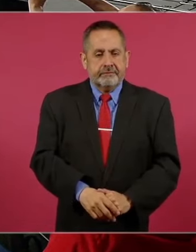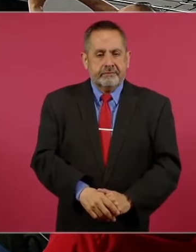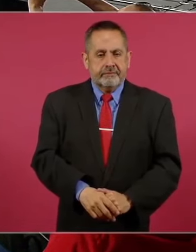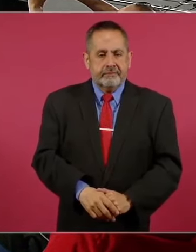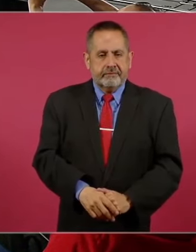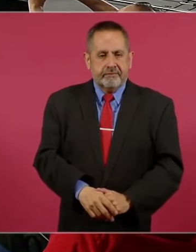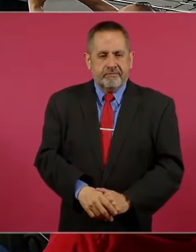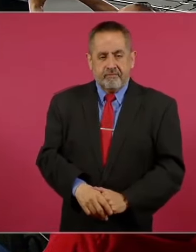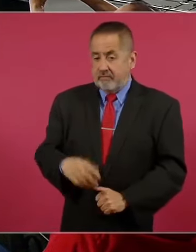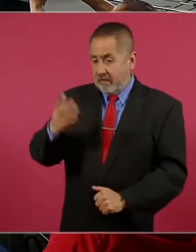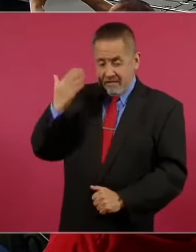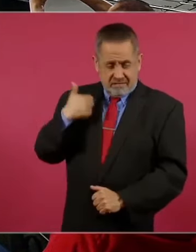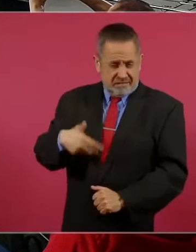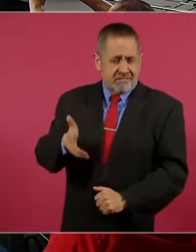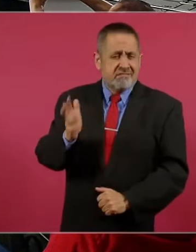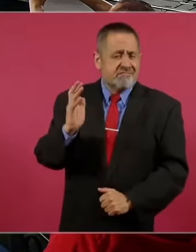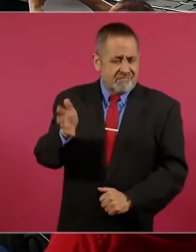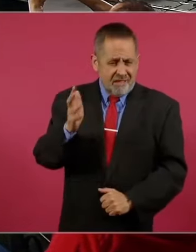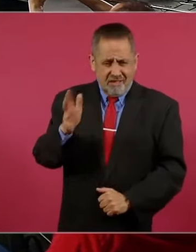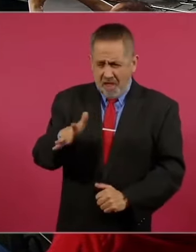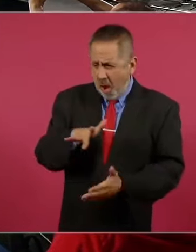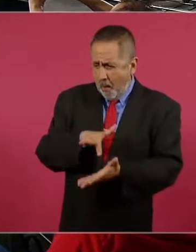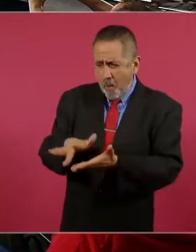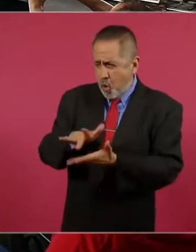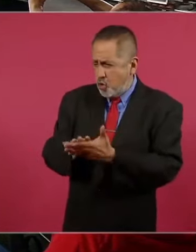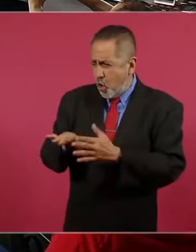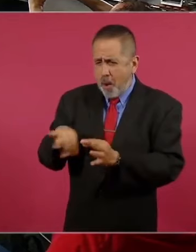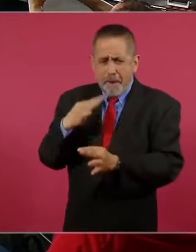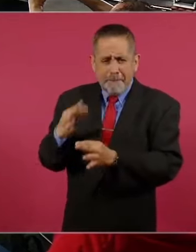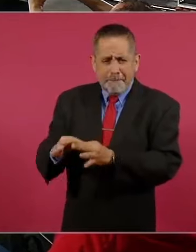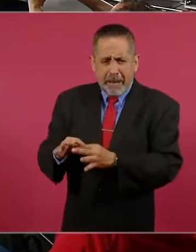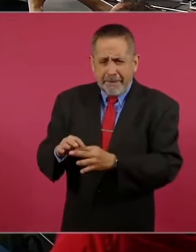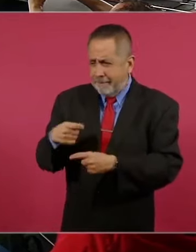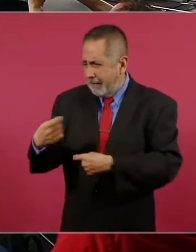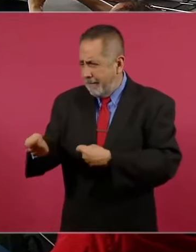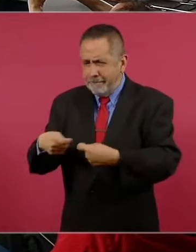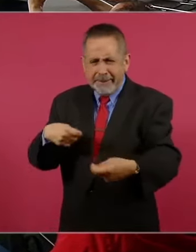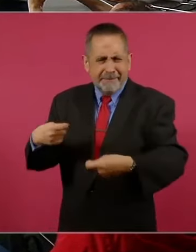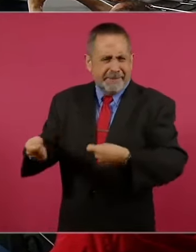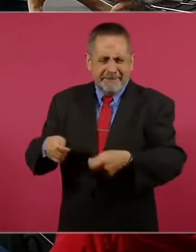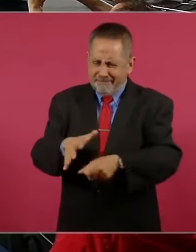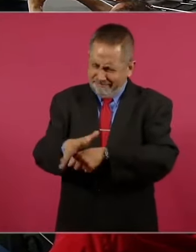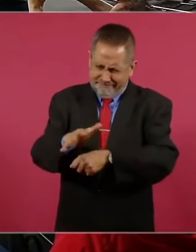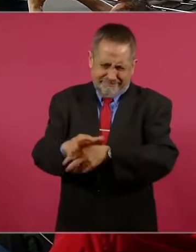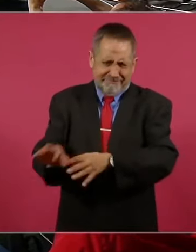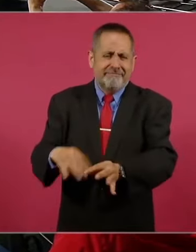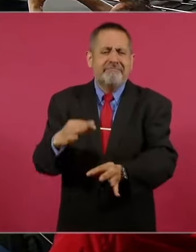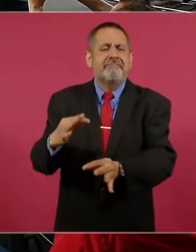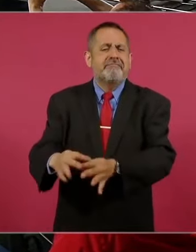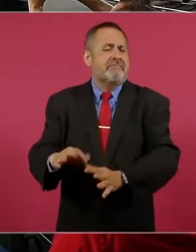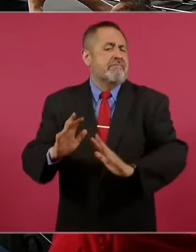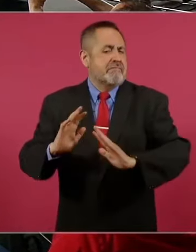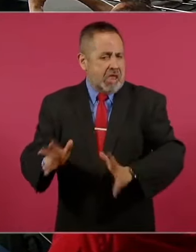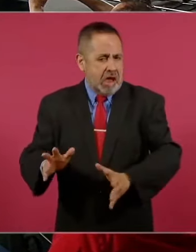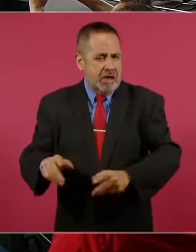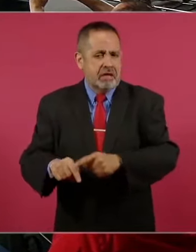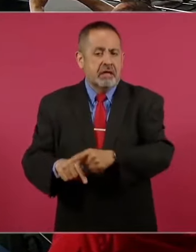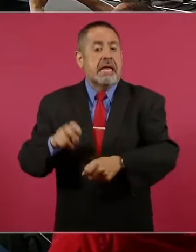entregado todos los apoyos a los damnificados de